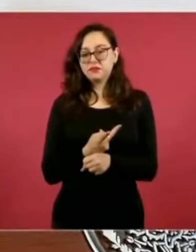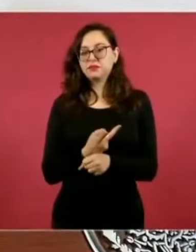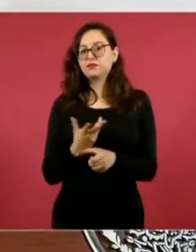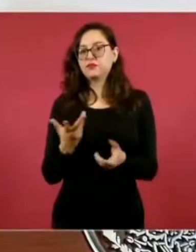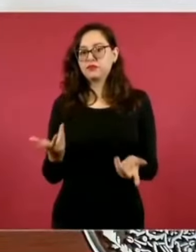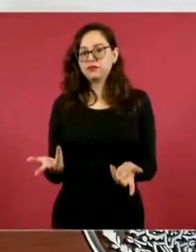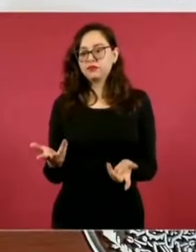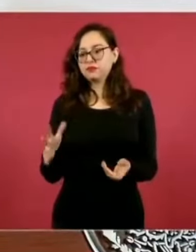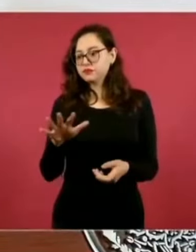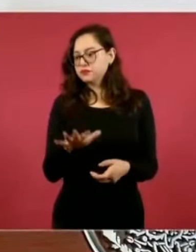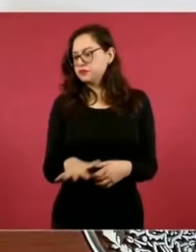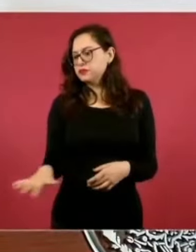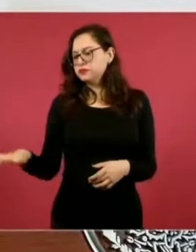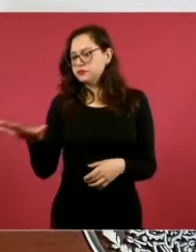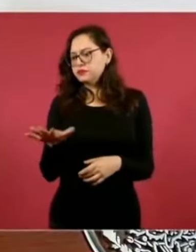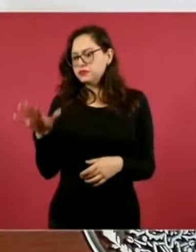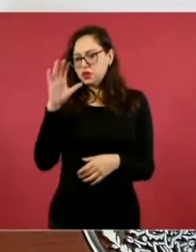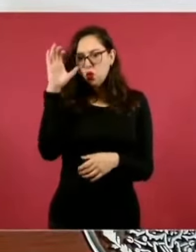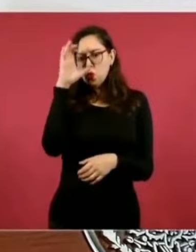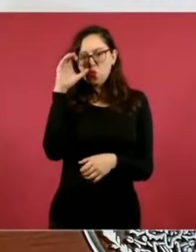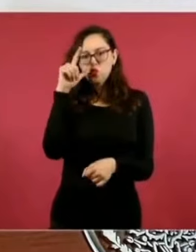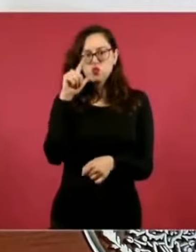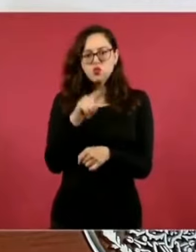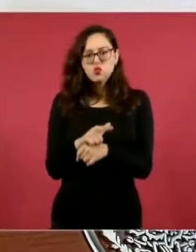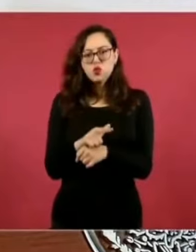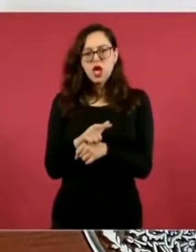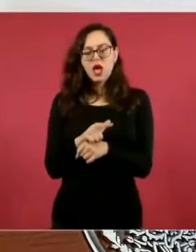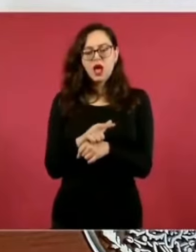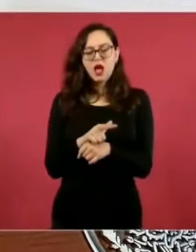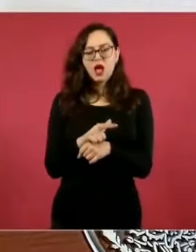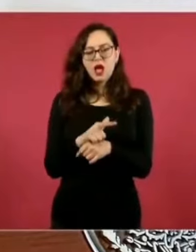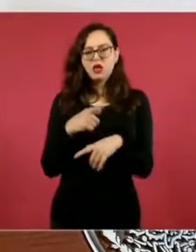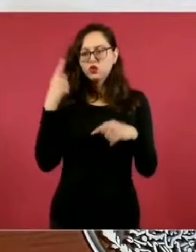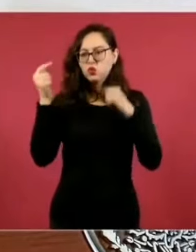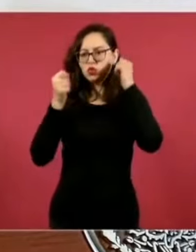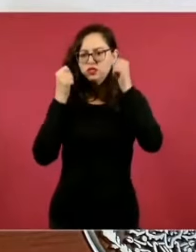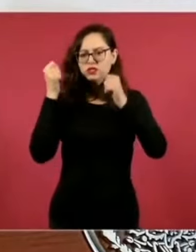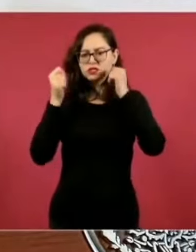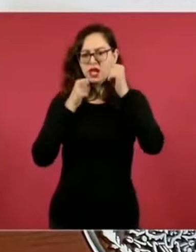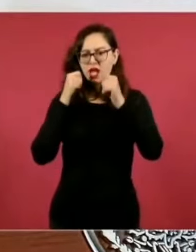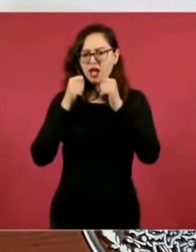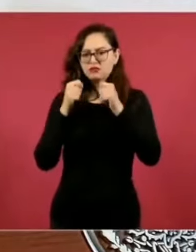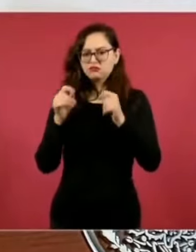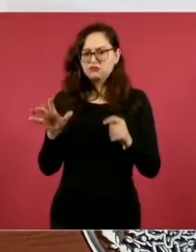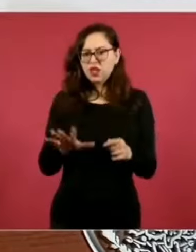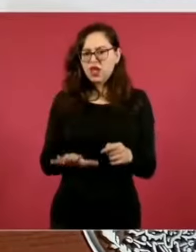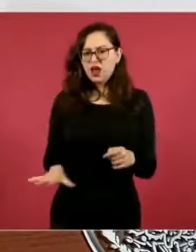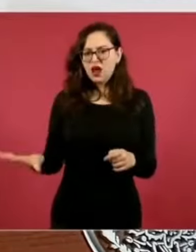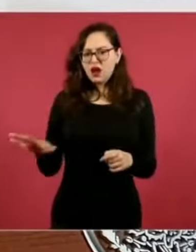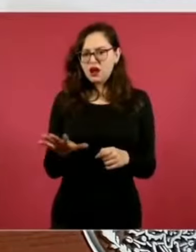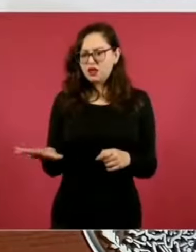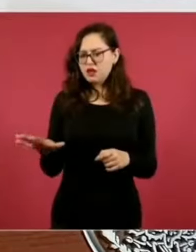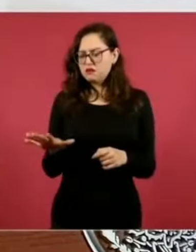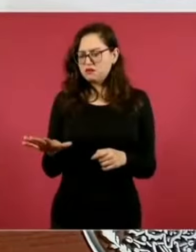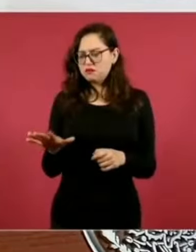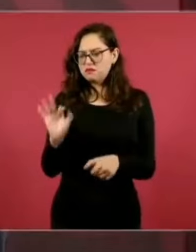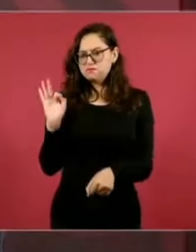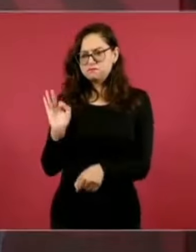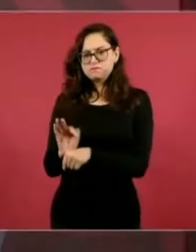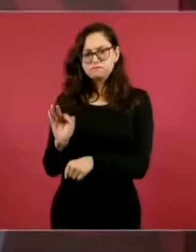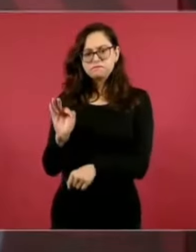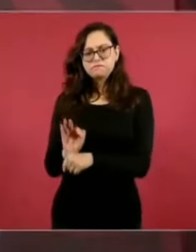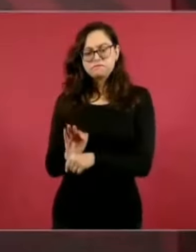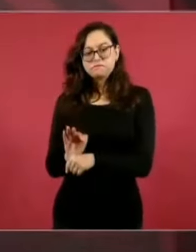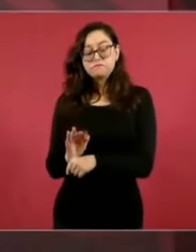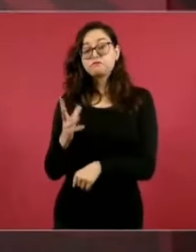turística, en Xeljá, bellísima la